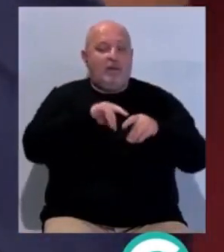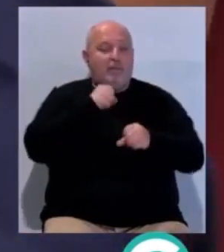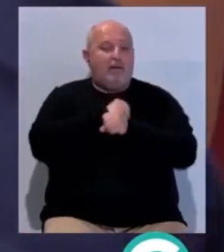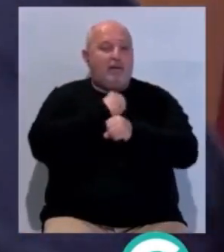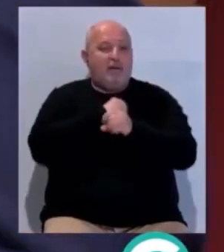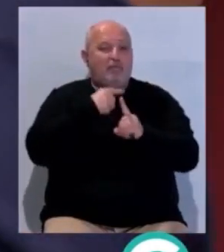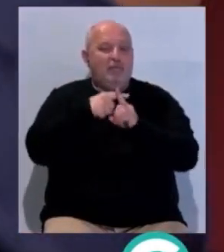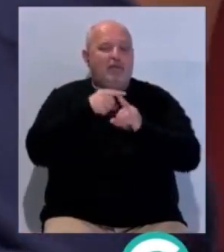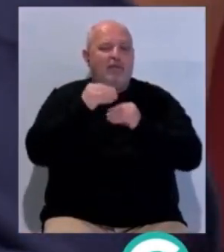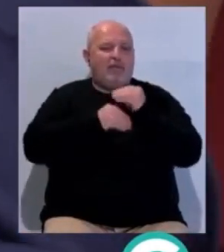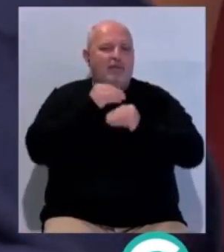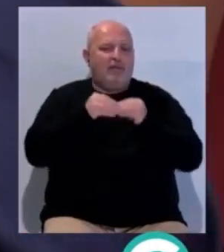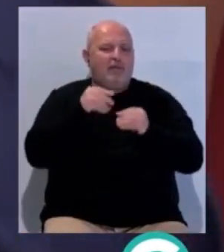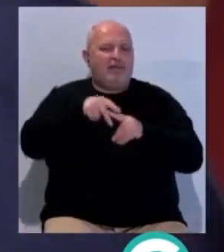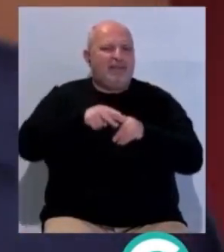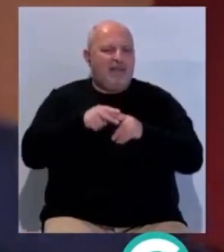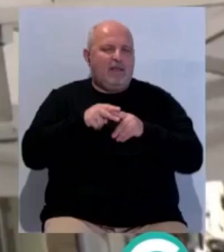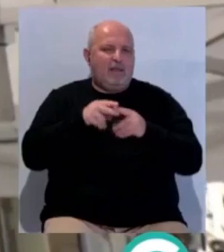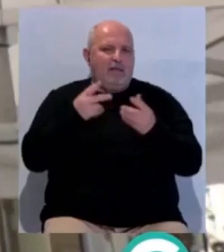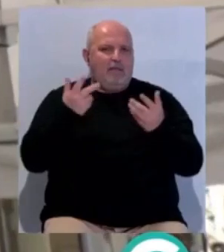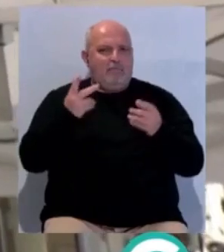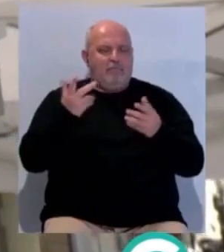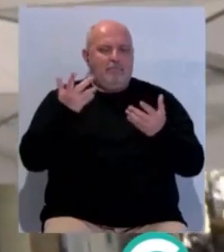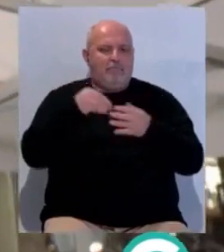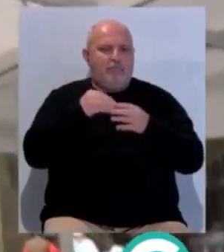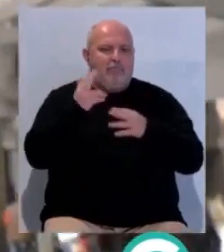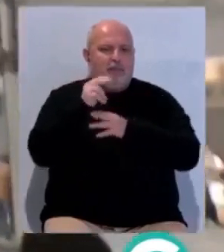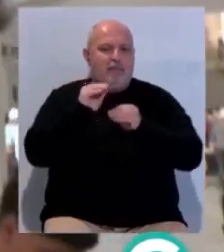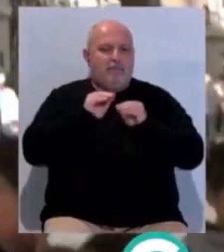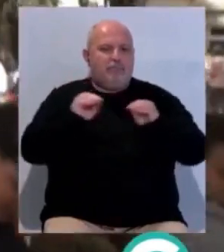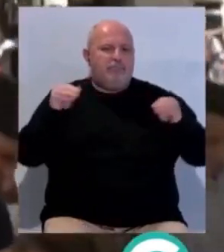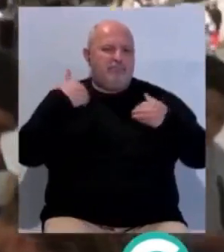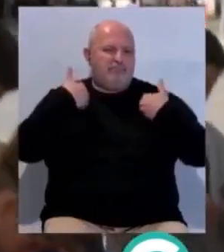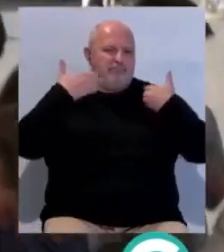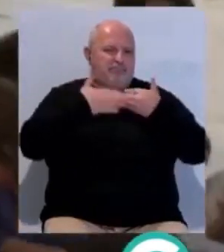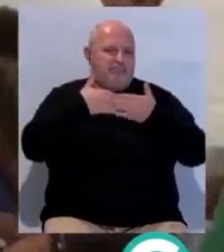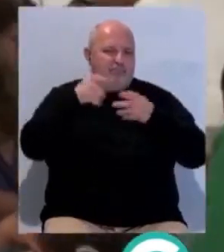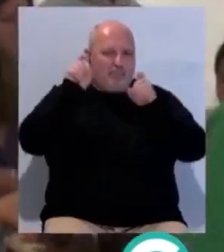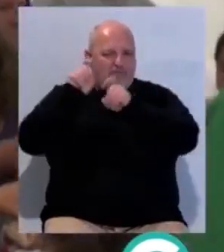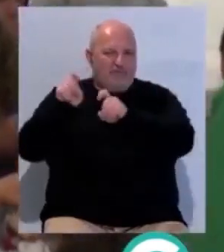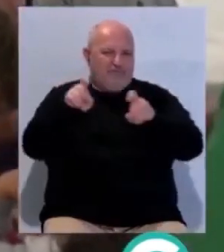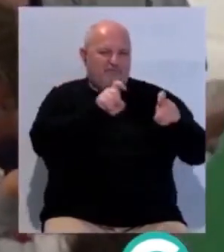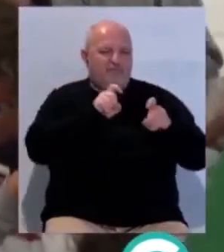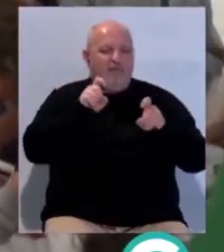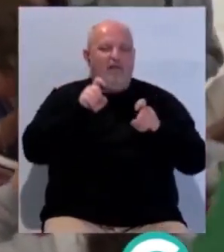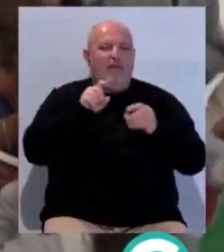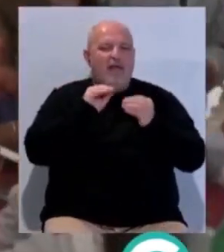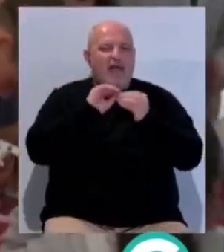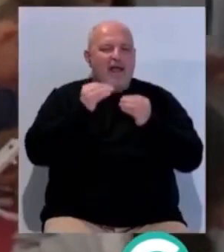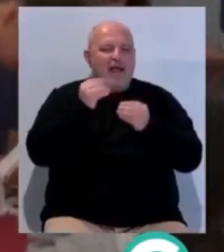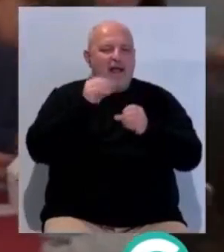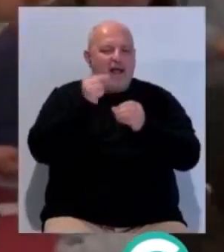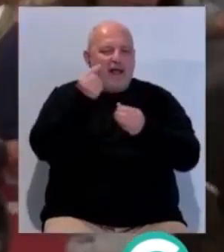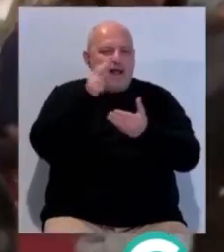de Empleo se suma a la celebración de talleres en vivo y partidos este viernes por varias artesanas de la provincia, como el de grabado y